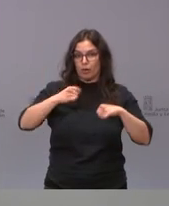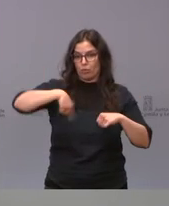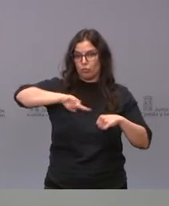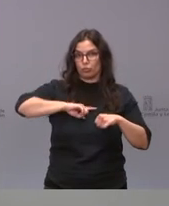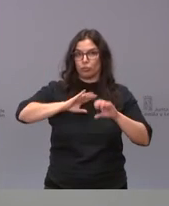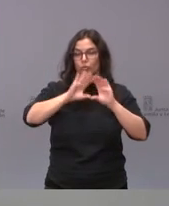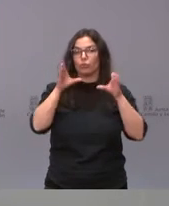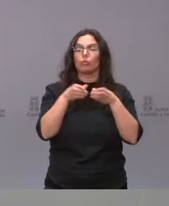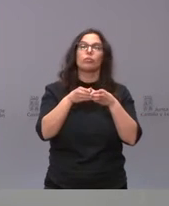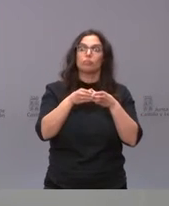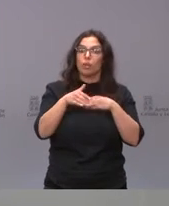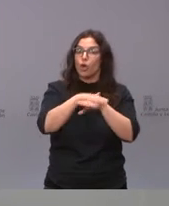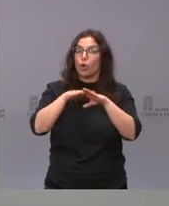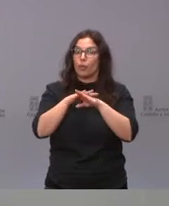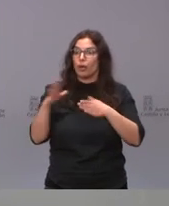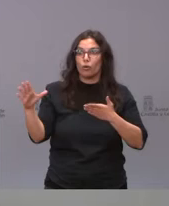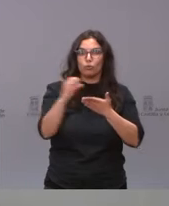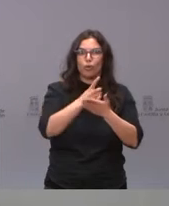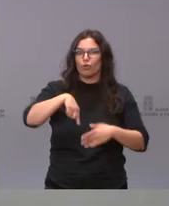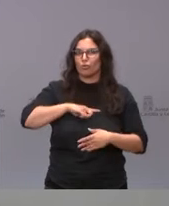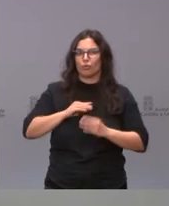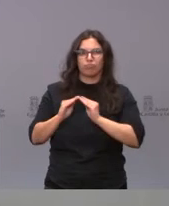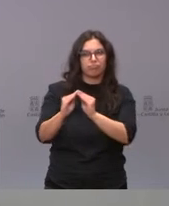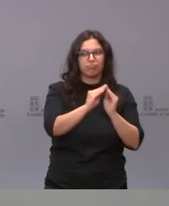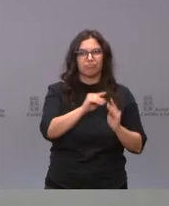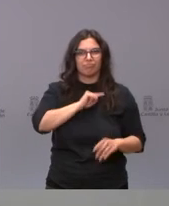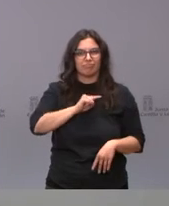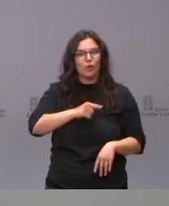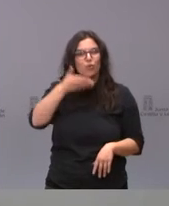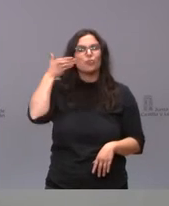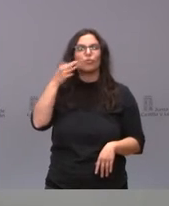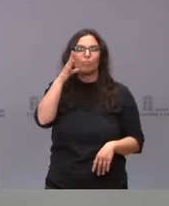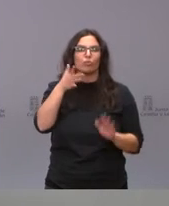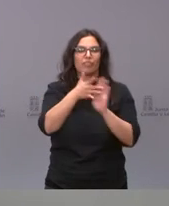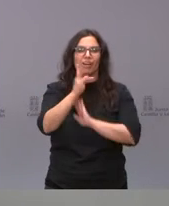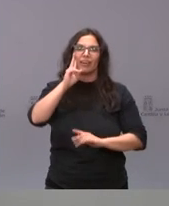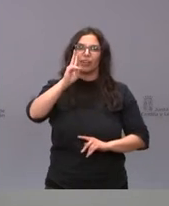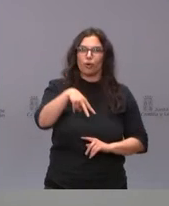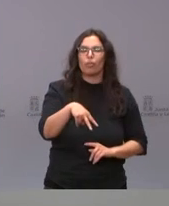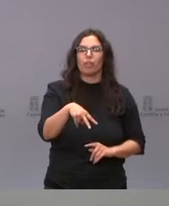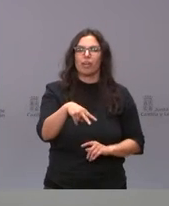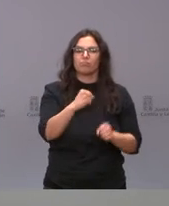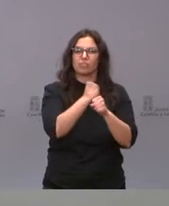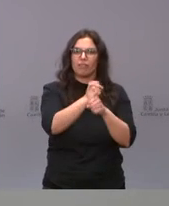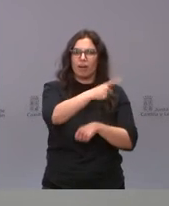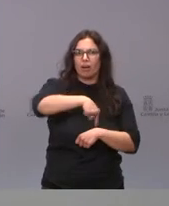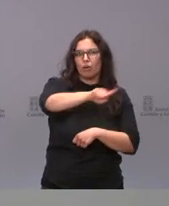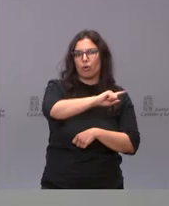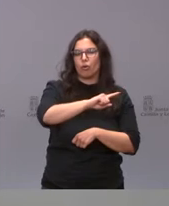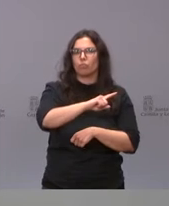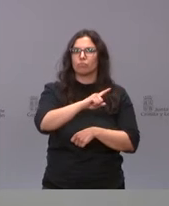texto del que todo el Gobierno nos sentimos muy orgullosos, porque es reconocer la labor de estas personas,